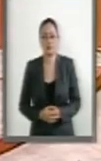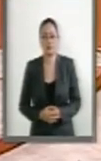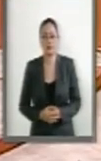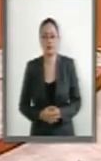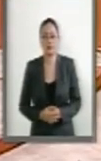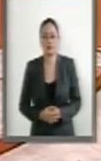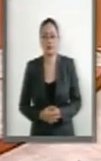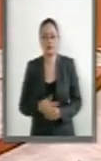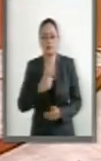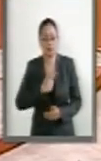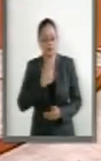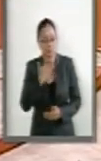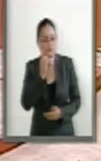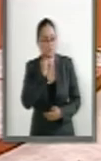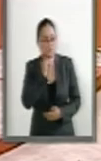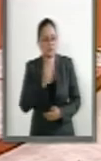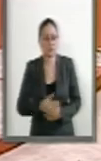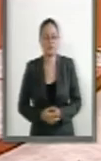Con mucho gusto, senadora.